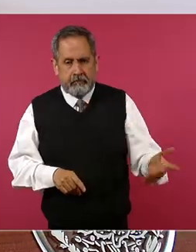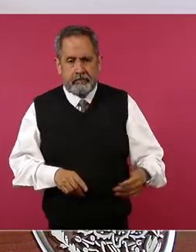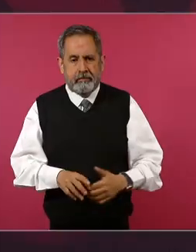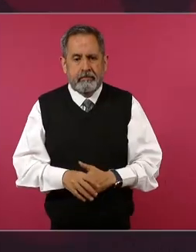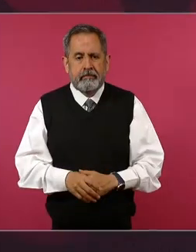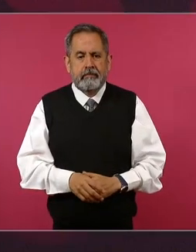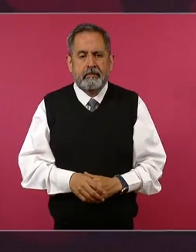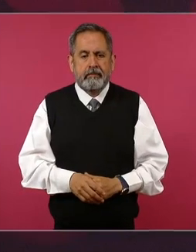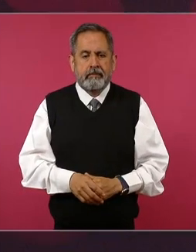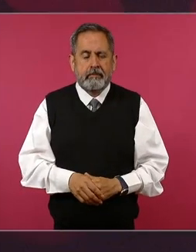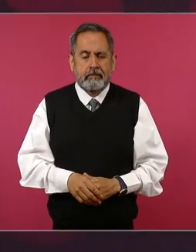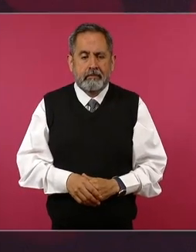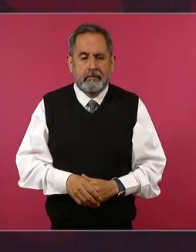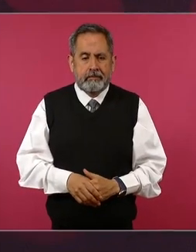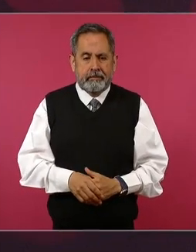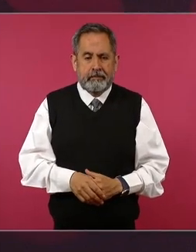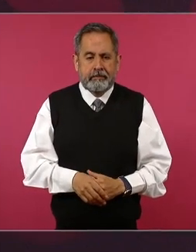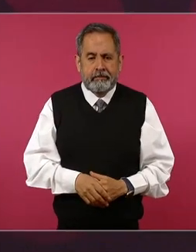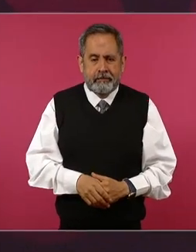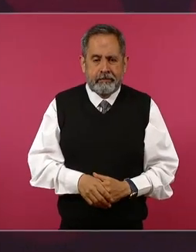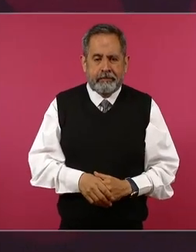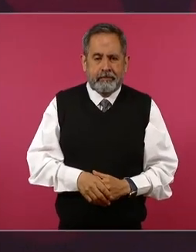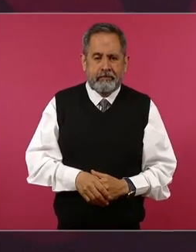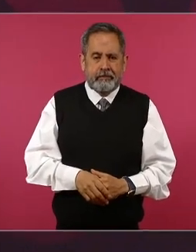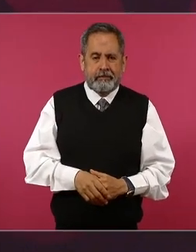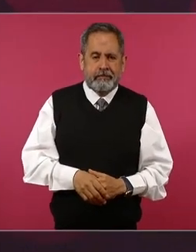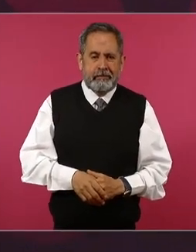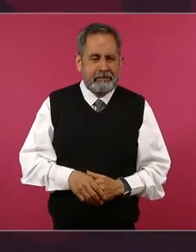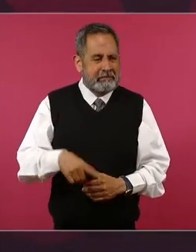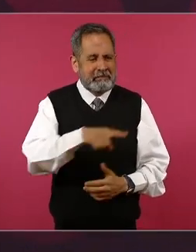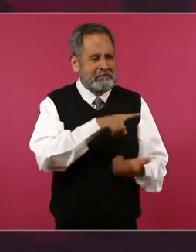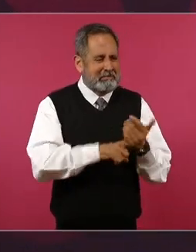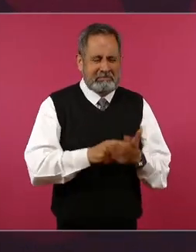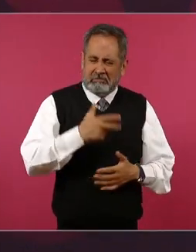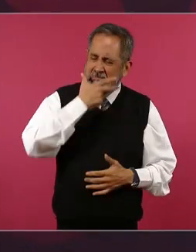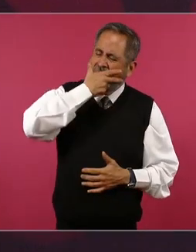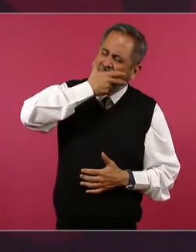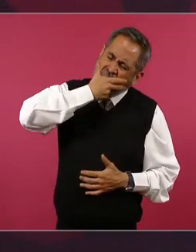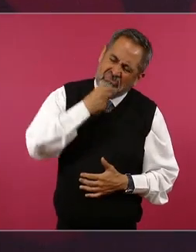todo este machismo